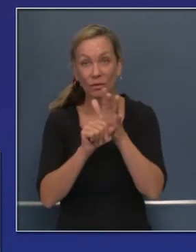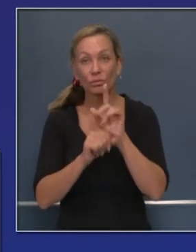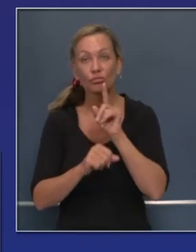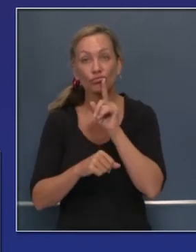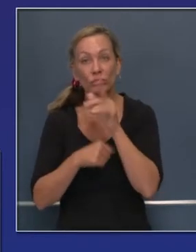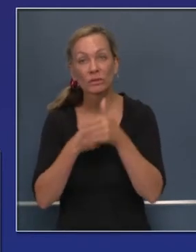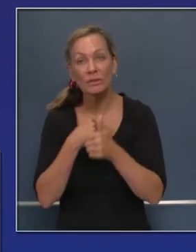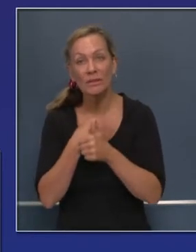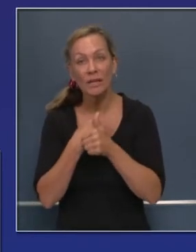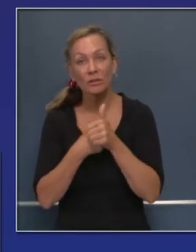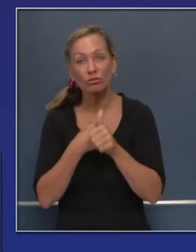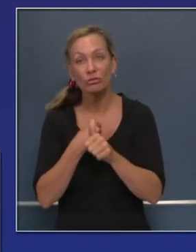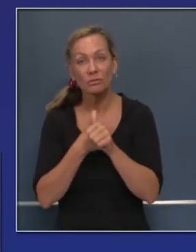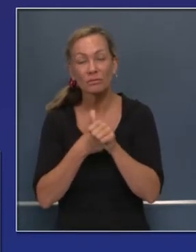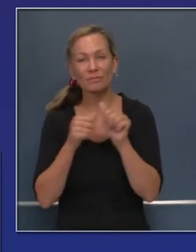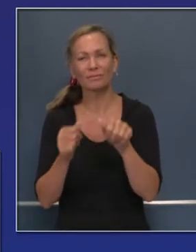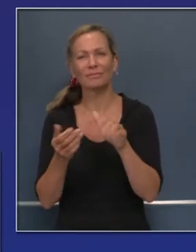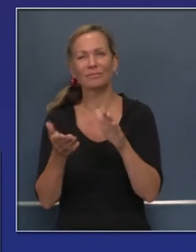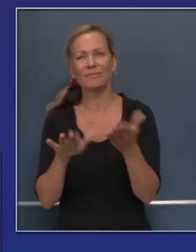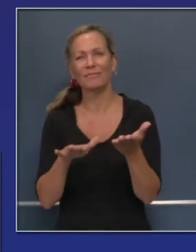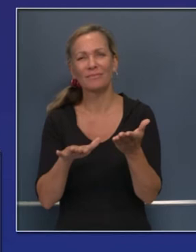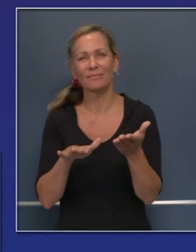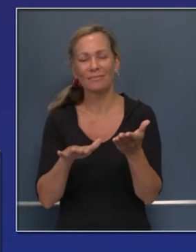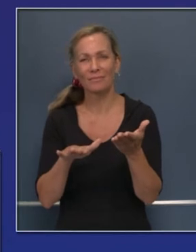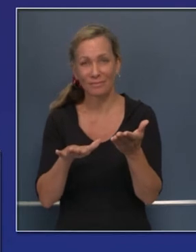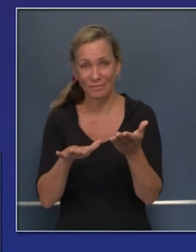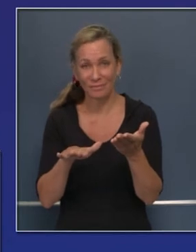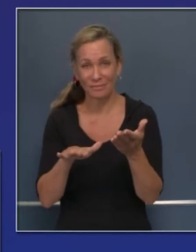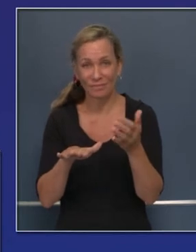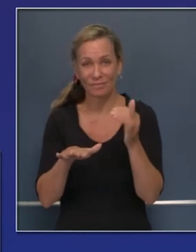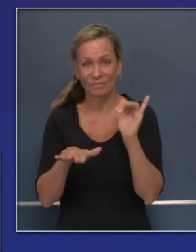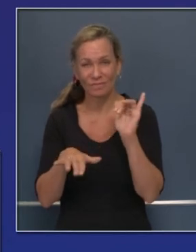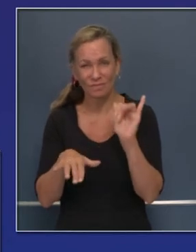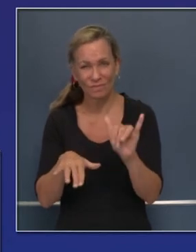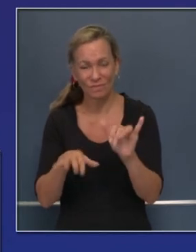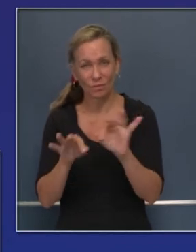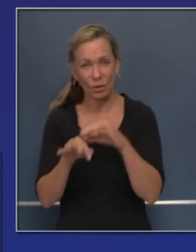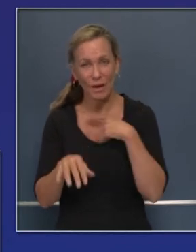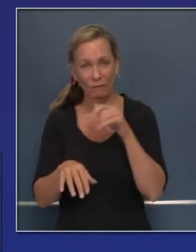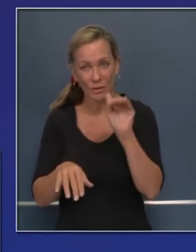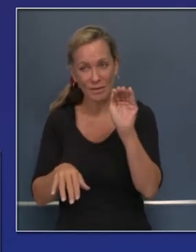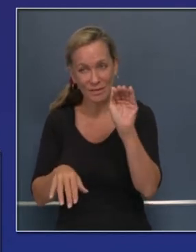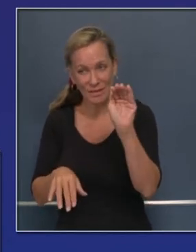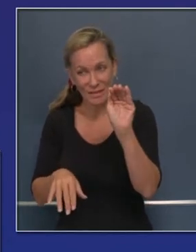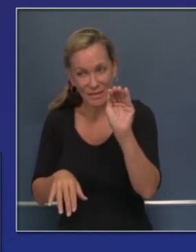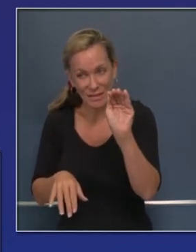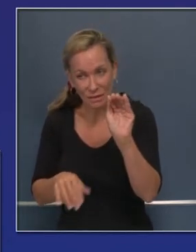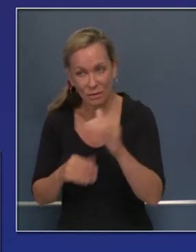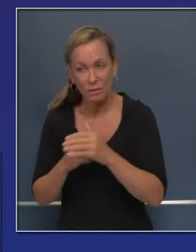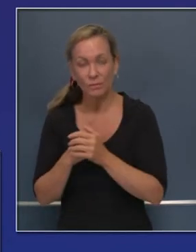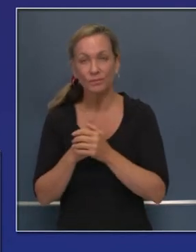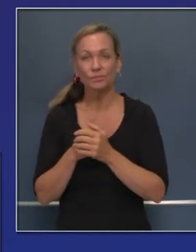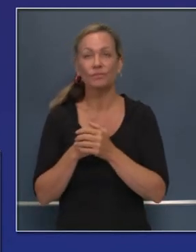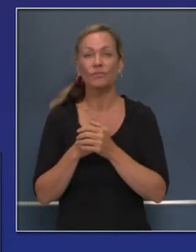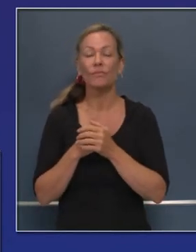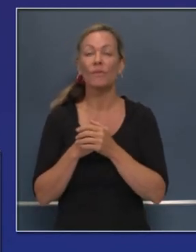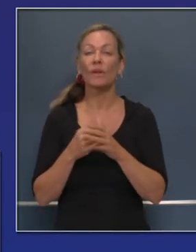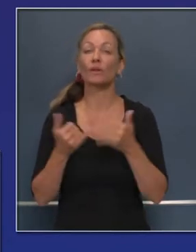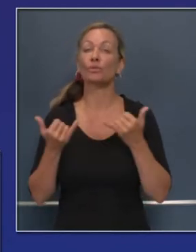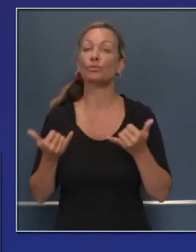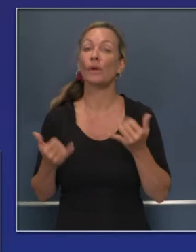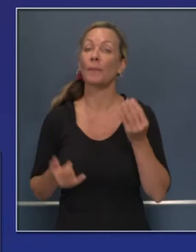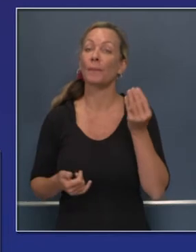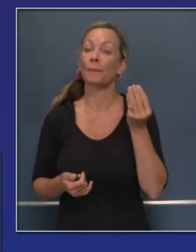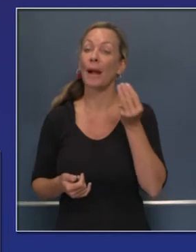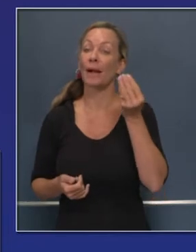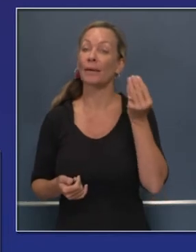siempre reportamos los lunes algo más bajo de lo que es porque los